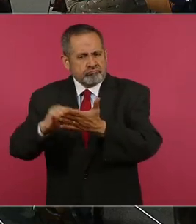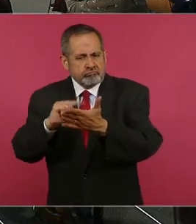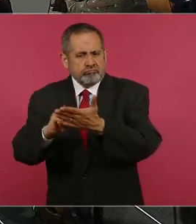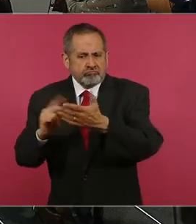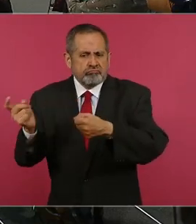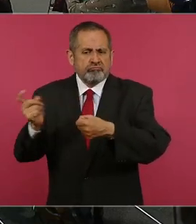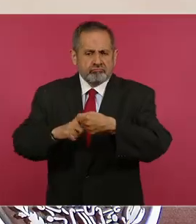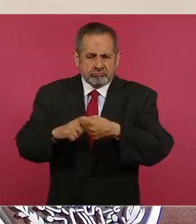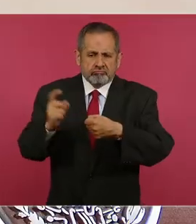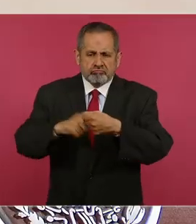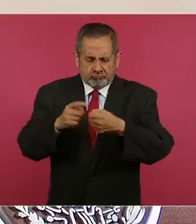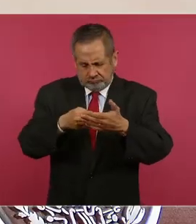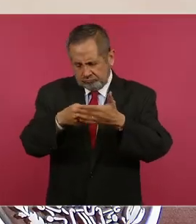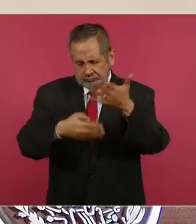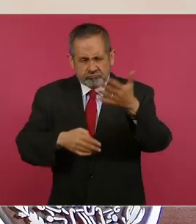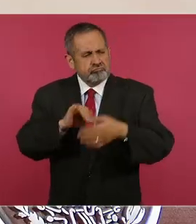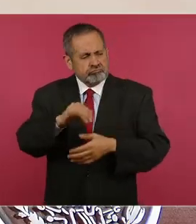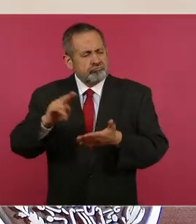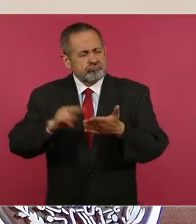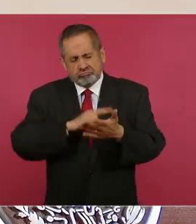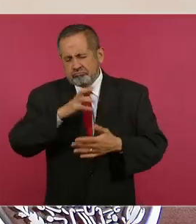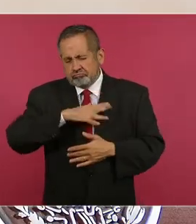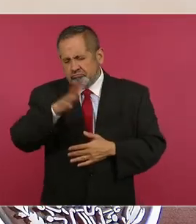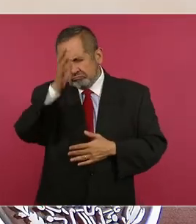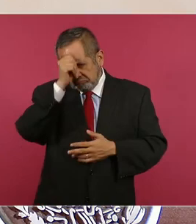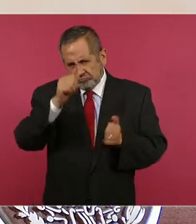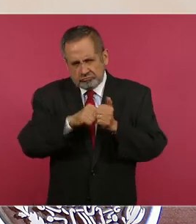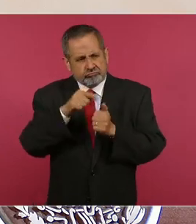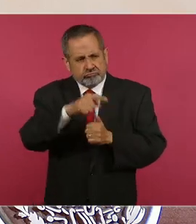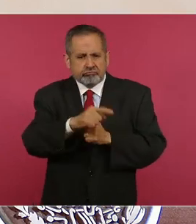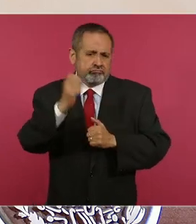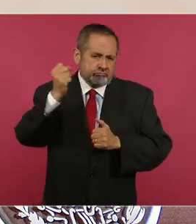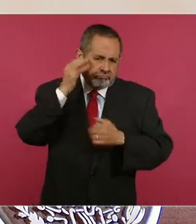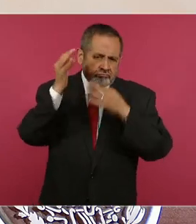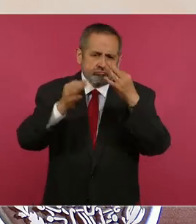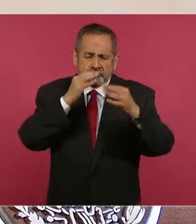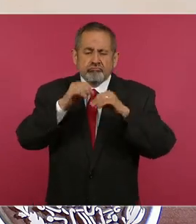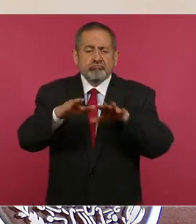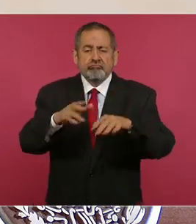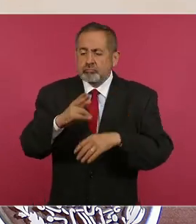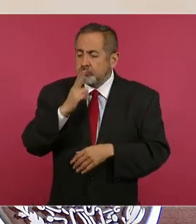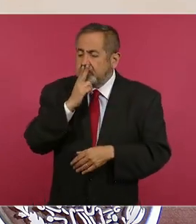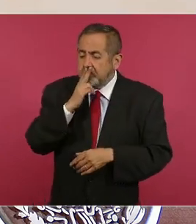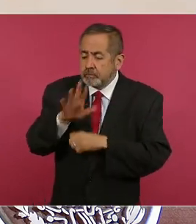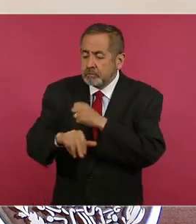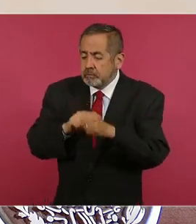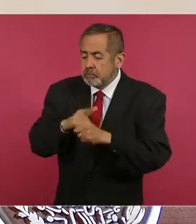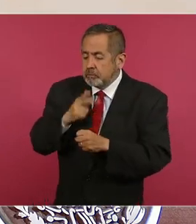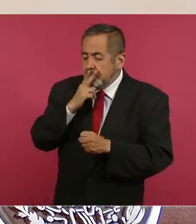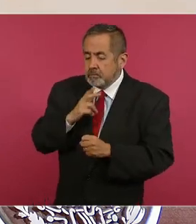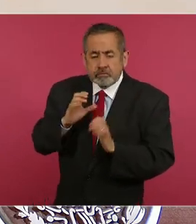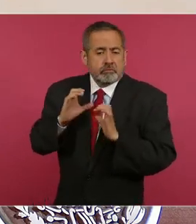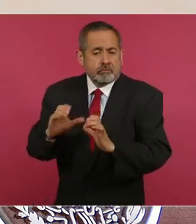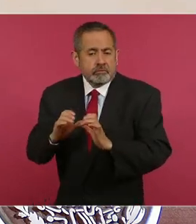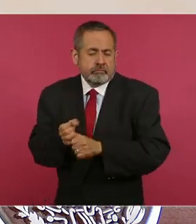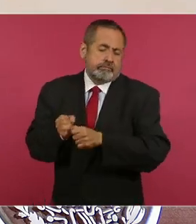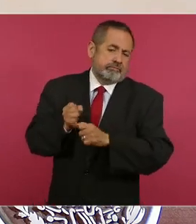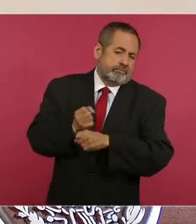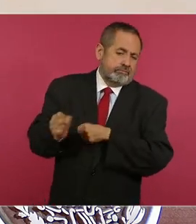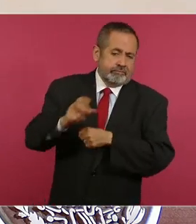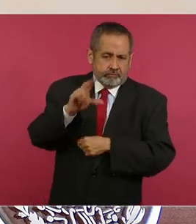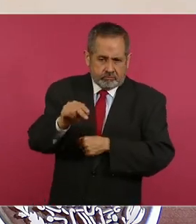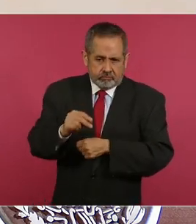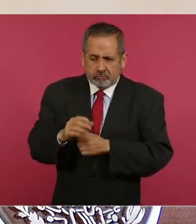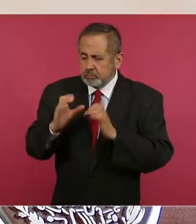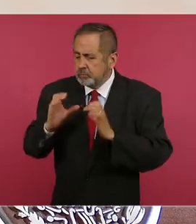levantaron la mano para realizar un foro sobre el maltrato animal para concientizar a las